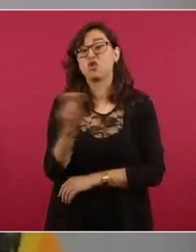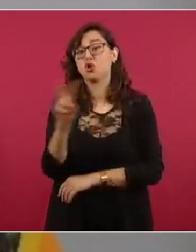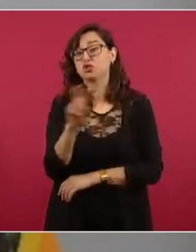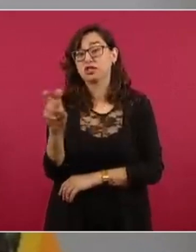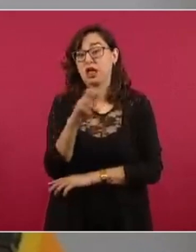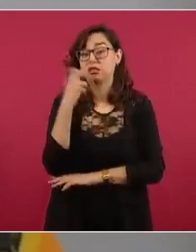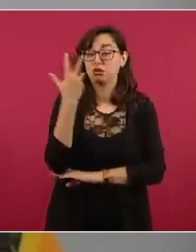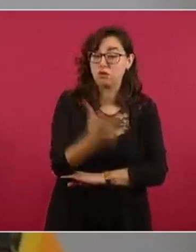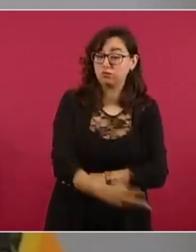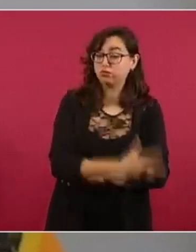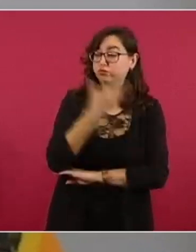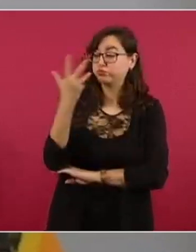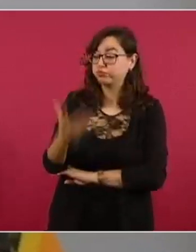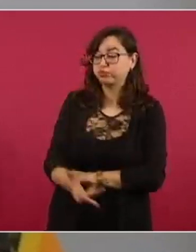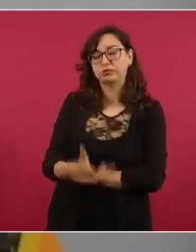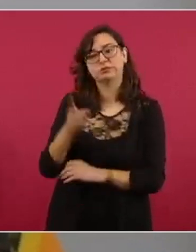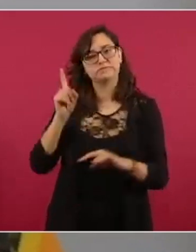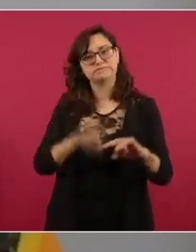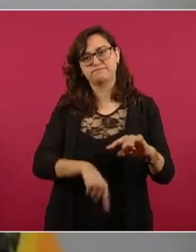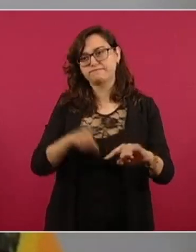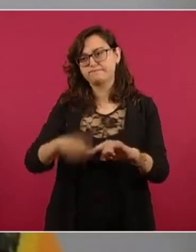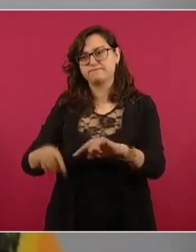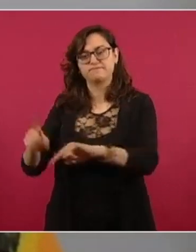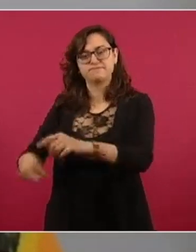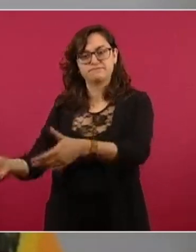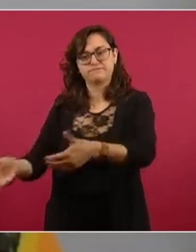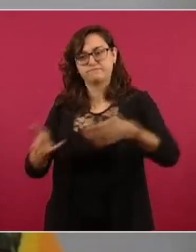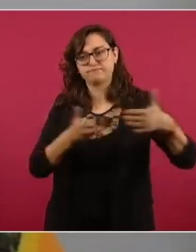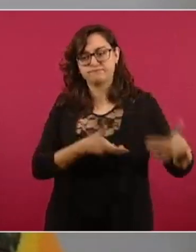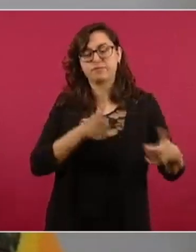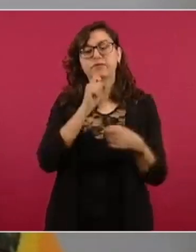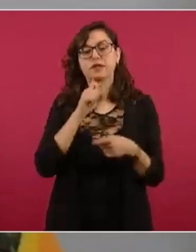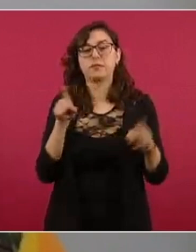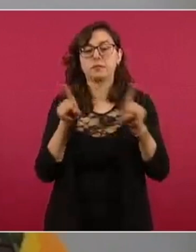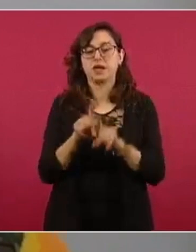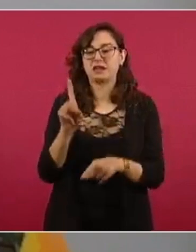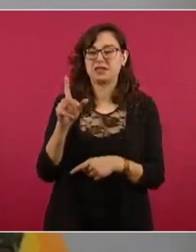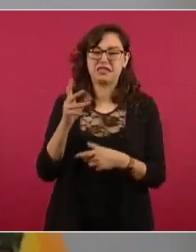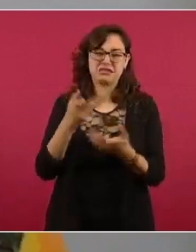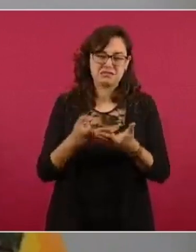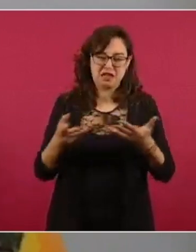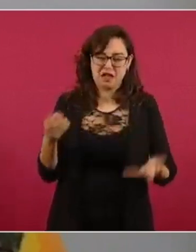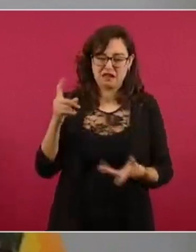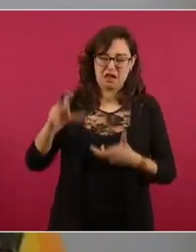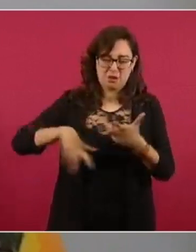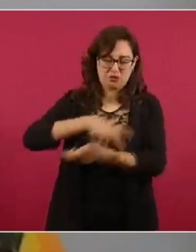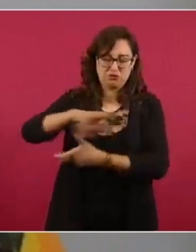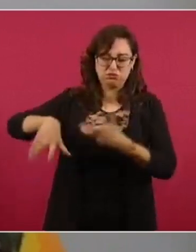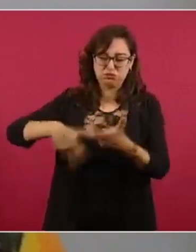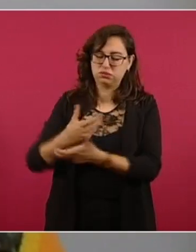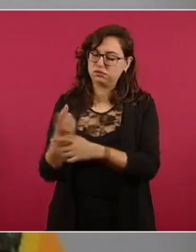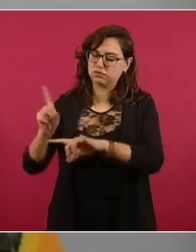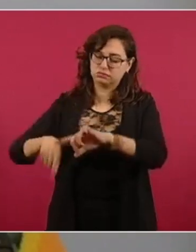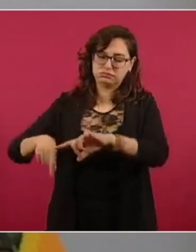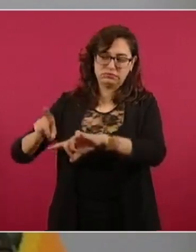retirados más de 100 metros cúbicos retirados de lodo se repararon y se apoyaron